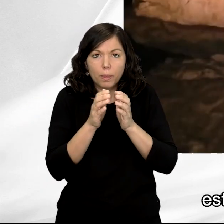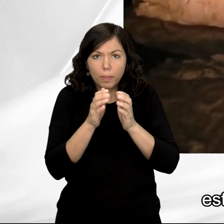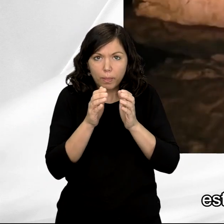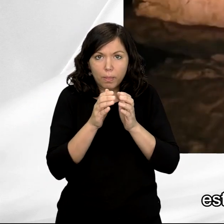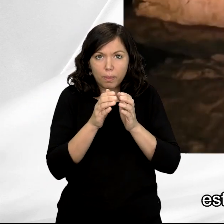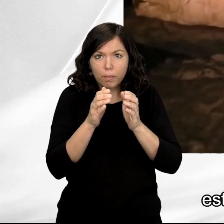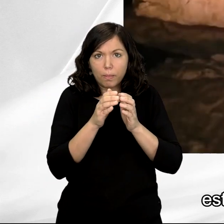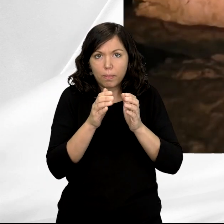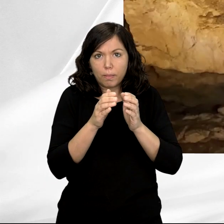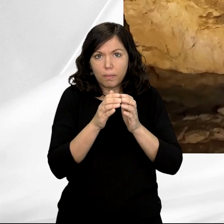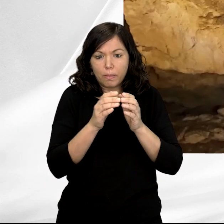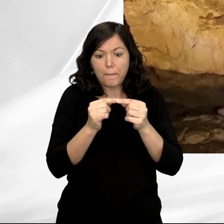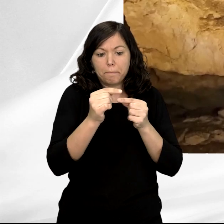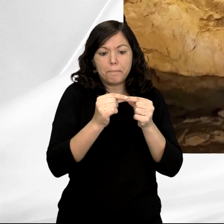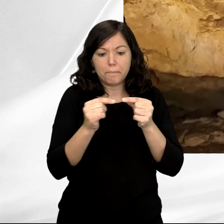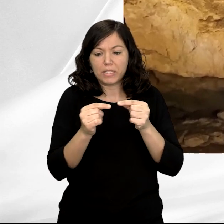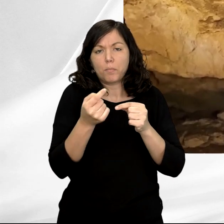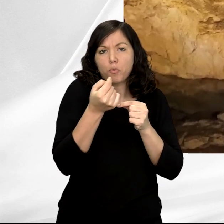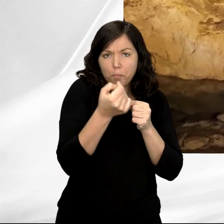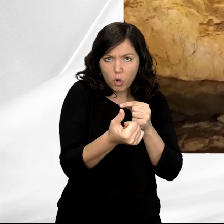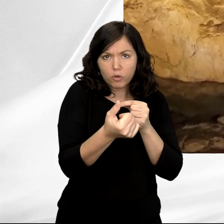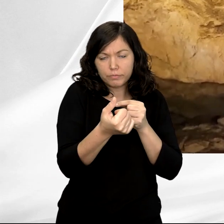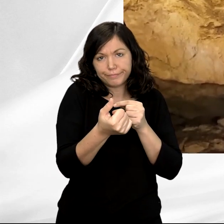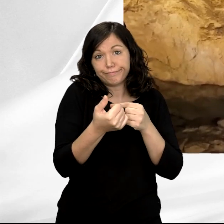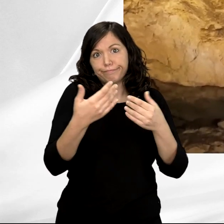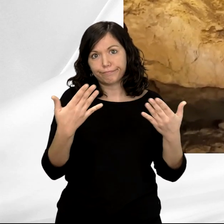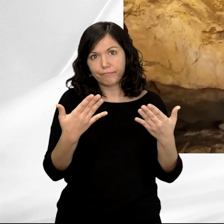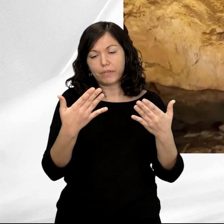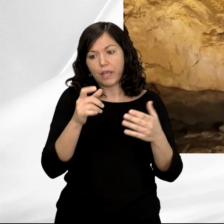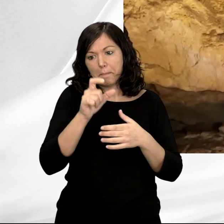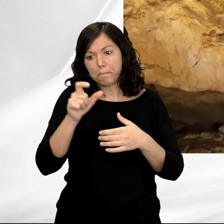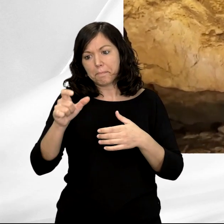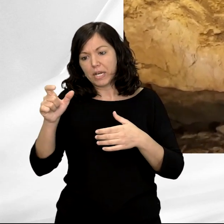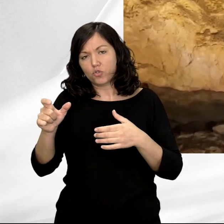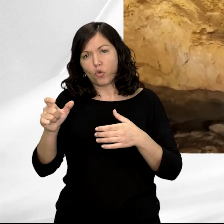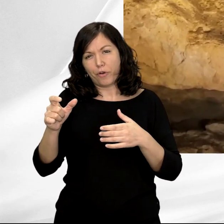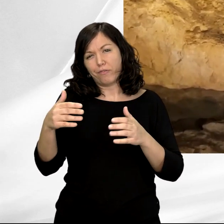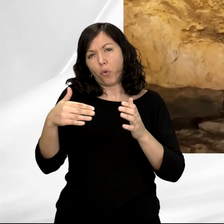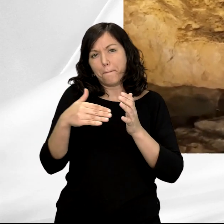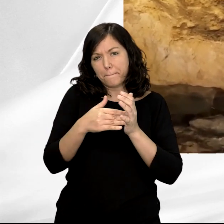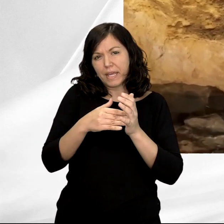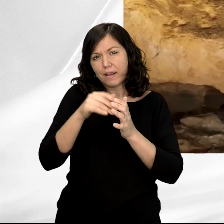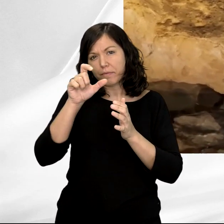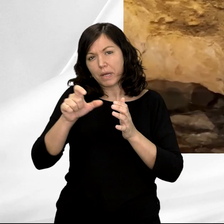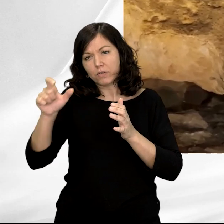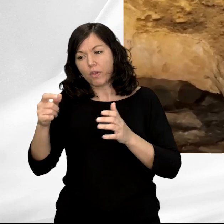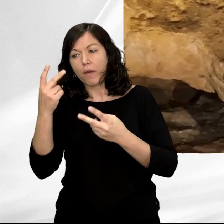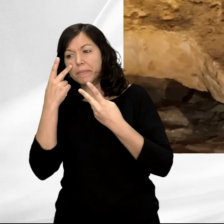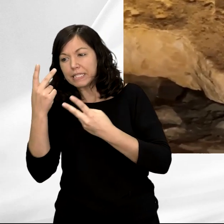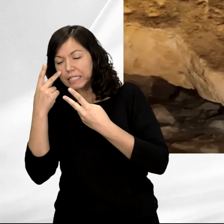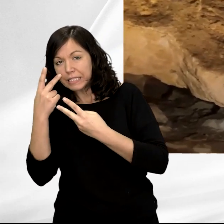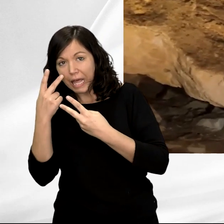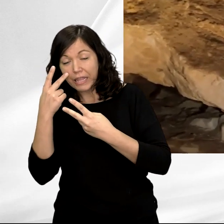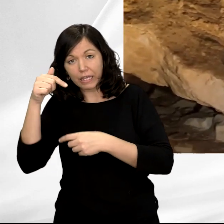sitios muy pequeños, de muy pocos metros cuadrados, donde obviamente no pueden transitar los miles de visitantes que Tito Bustillo tiene